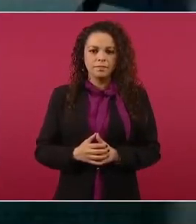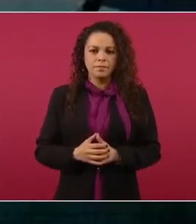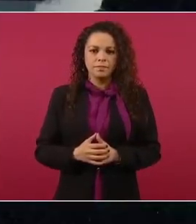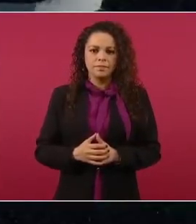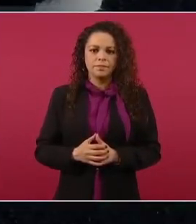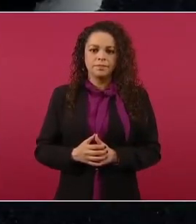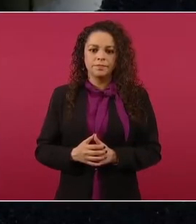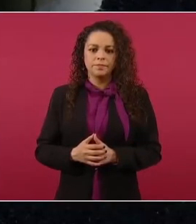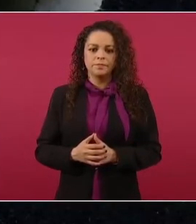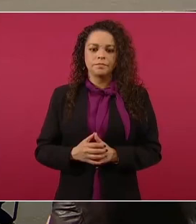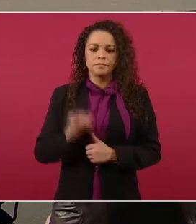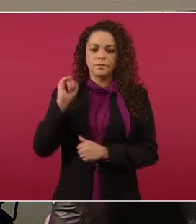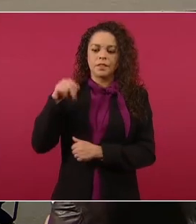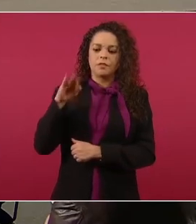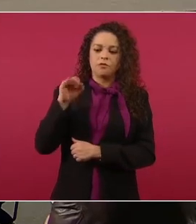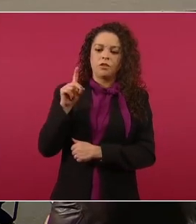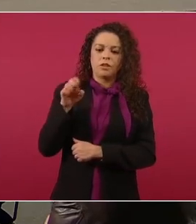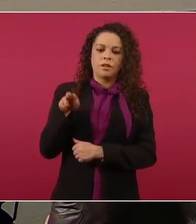Infodem.